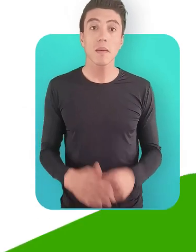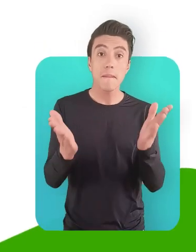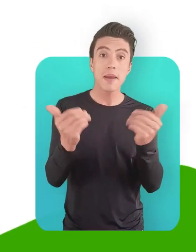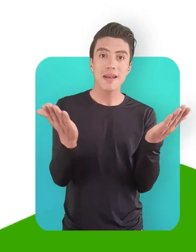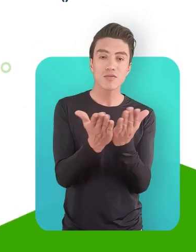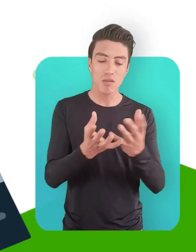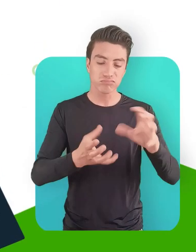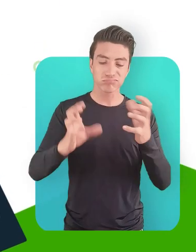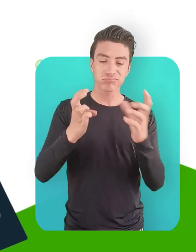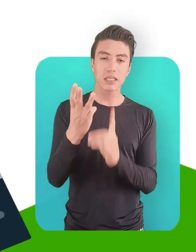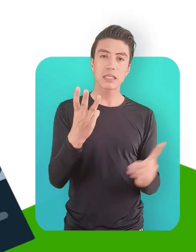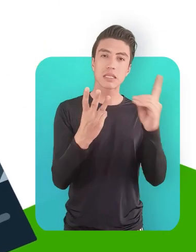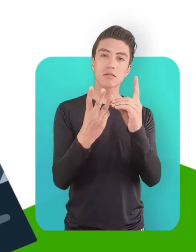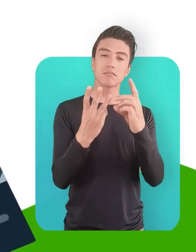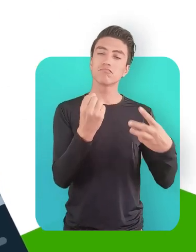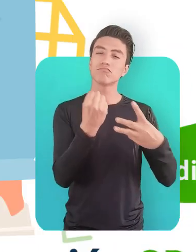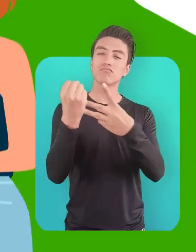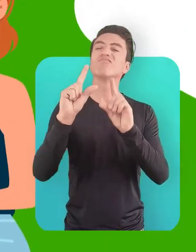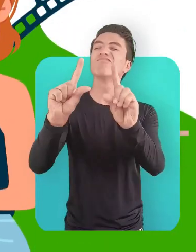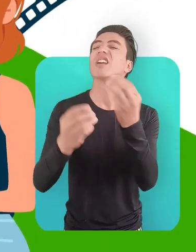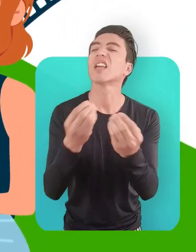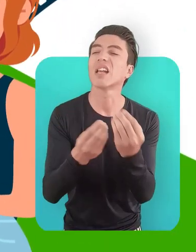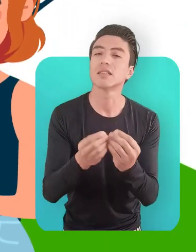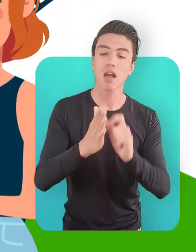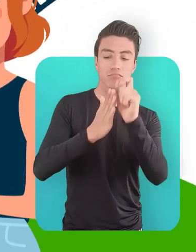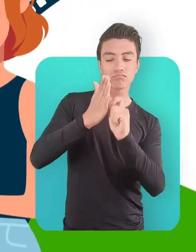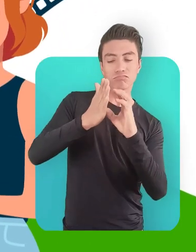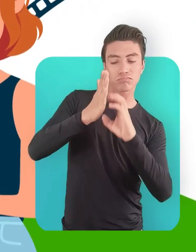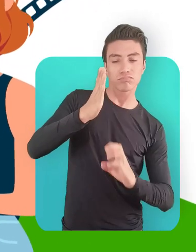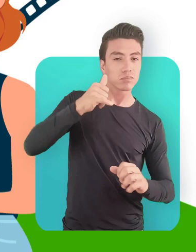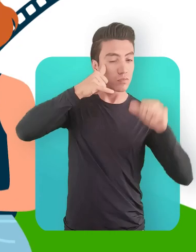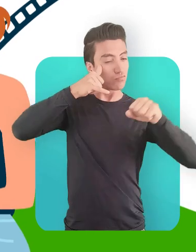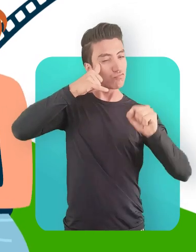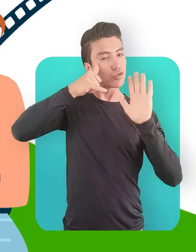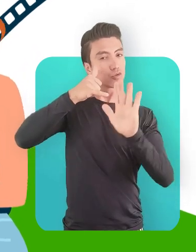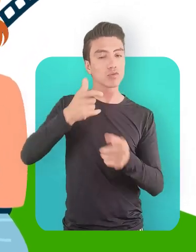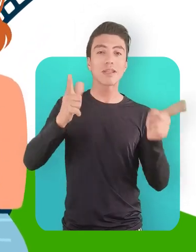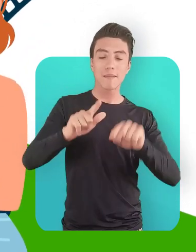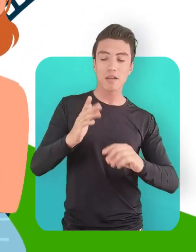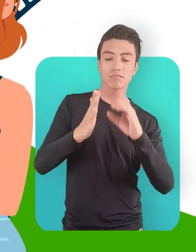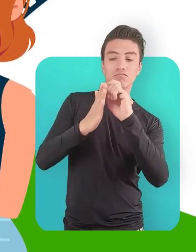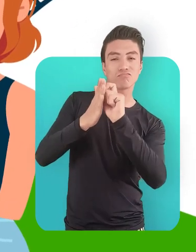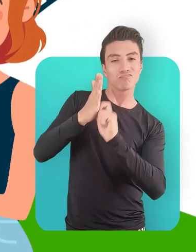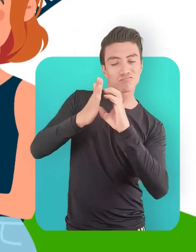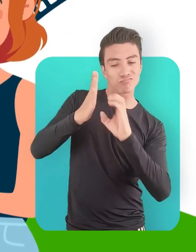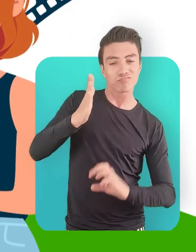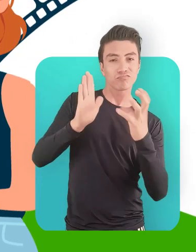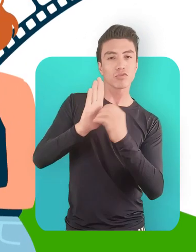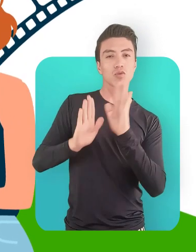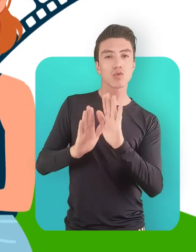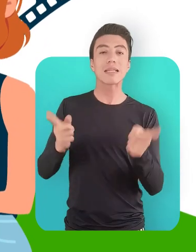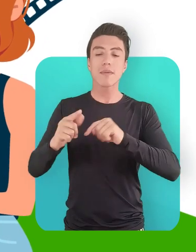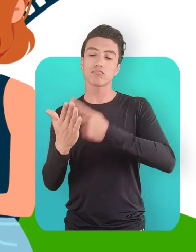Estudia animación 3D y, como Cresado Sena, crearás un guión cinematográfico, el storyboard y el arte